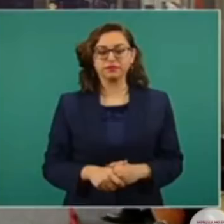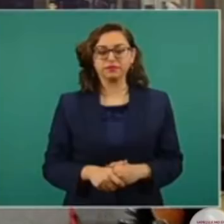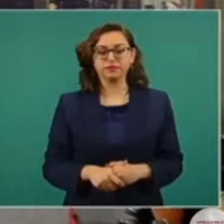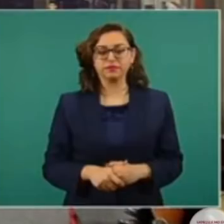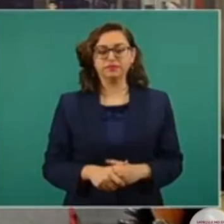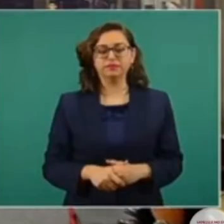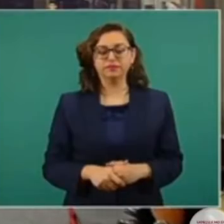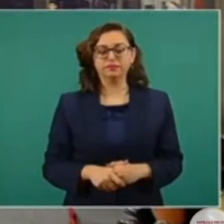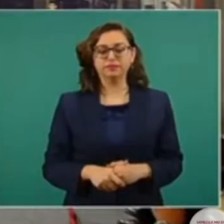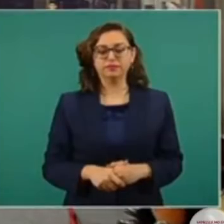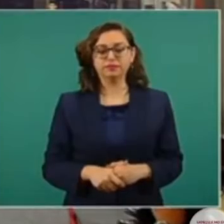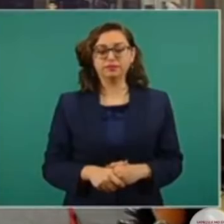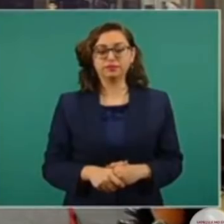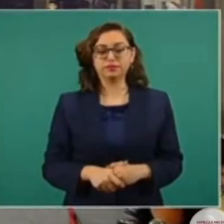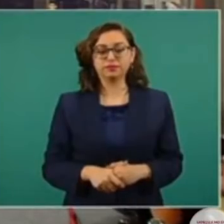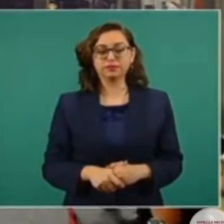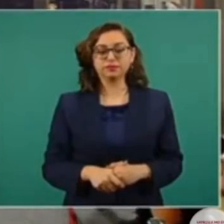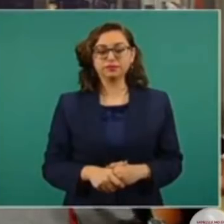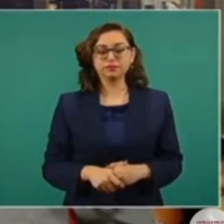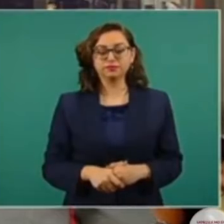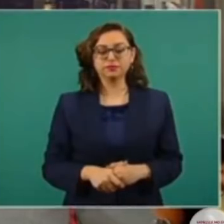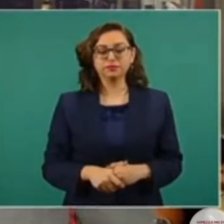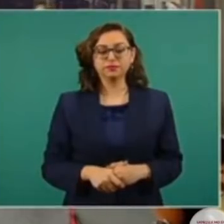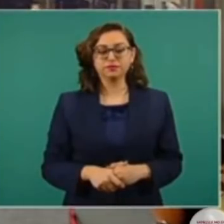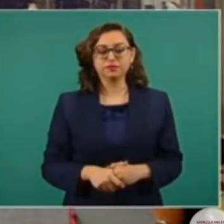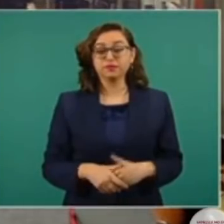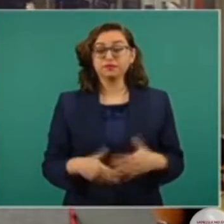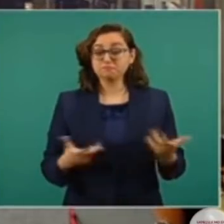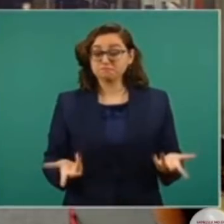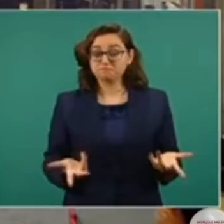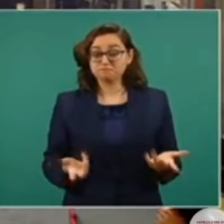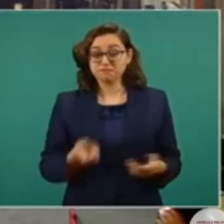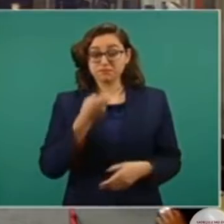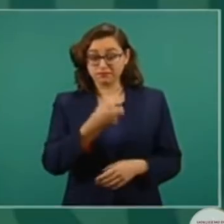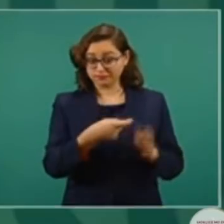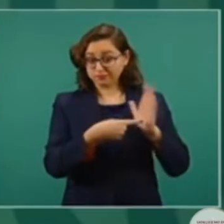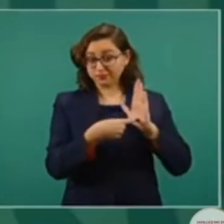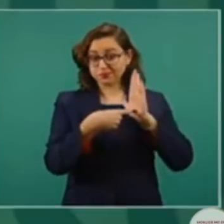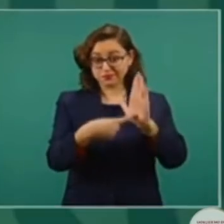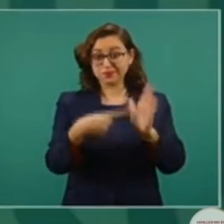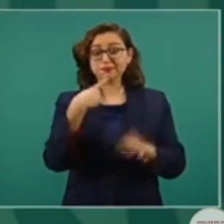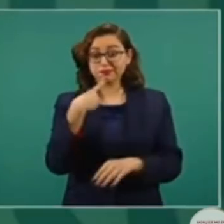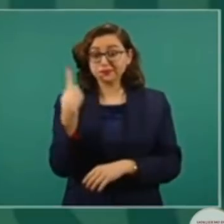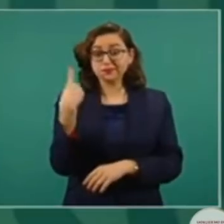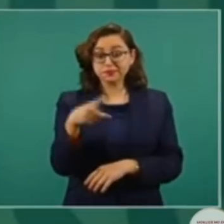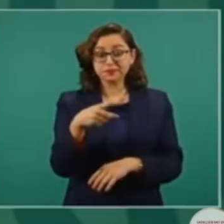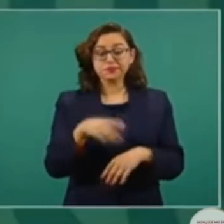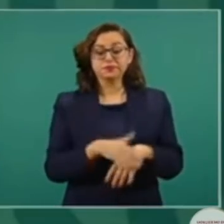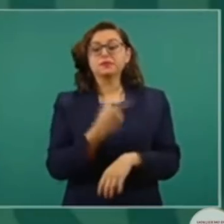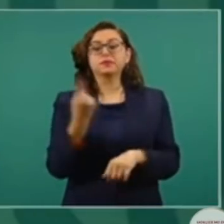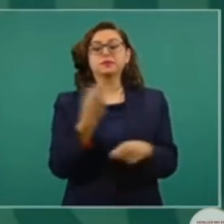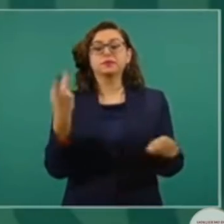Sí. Pues, esto es lo que estamos denunciando, porque esta